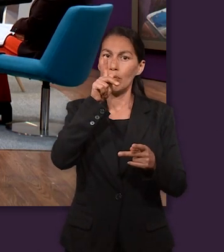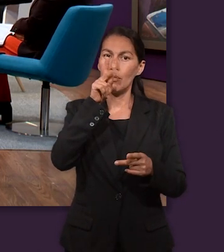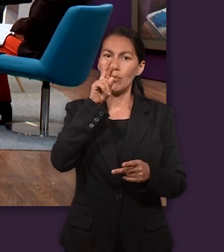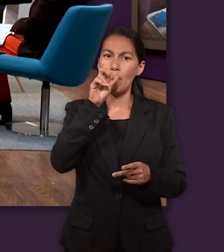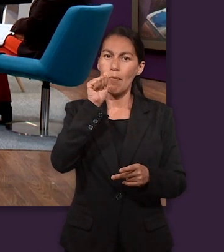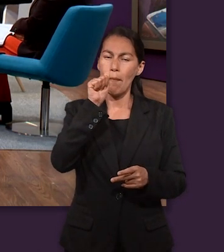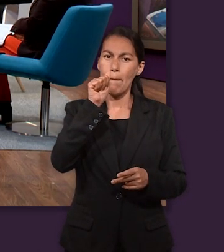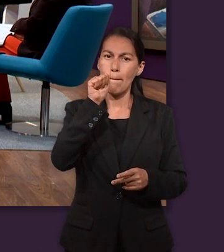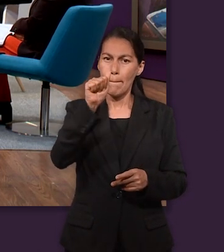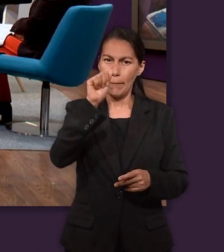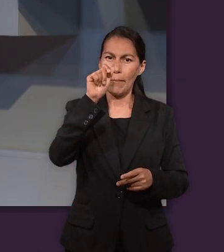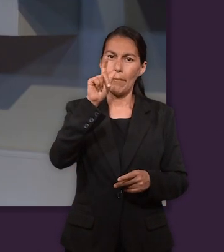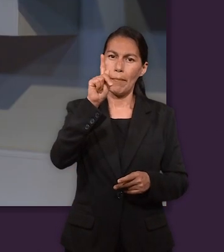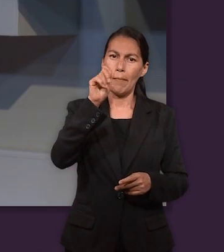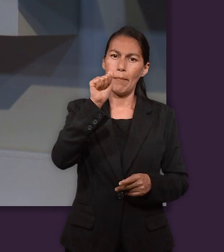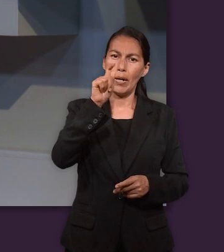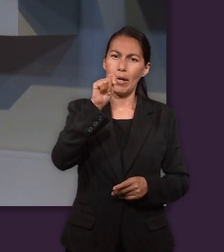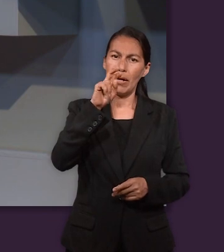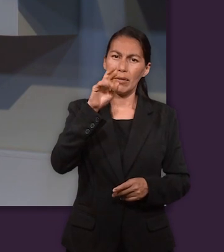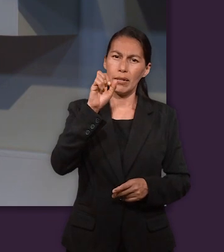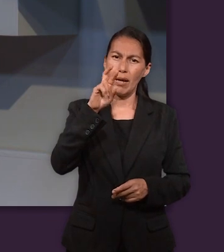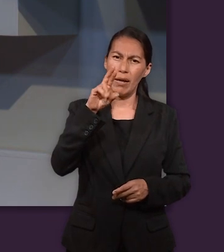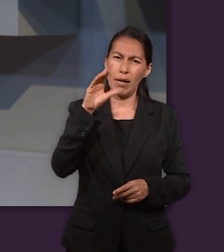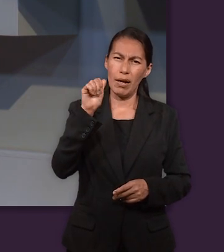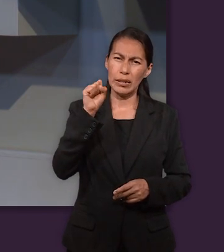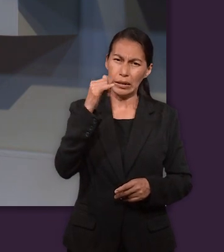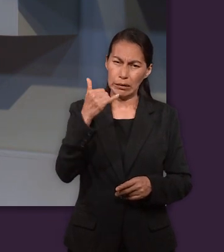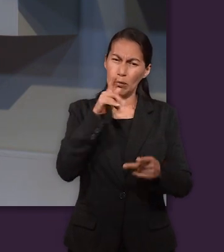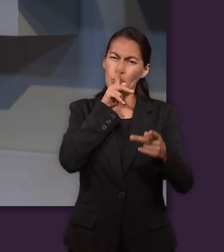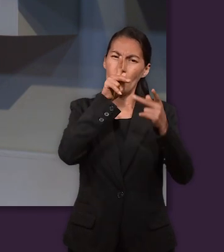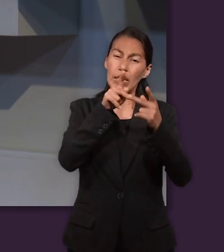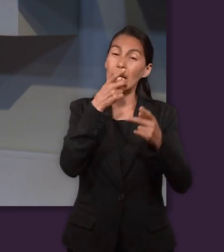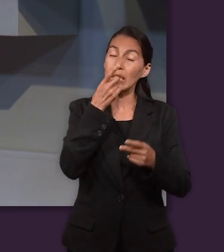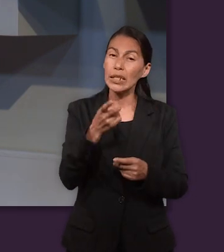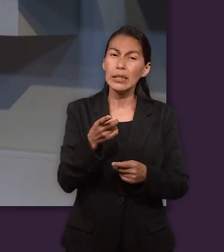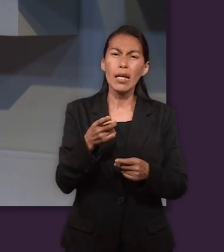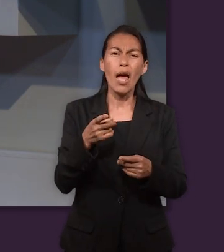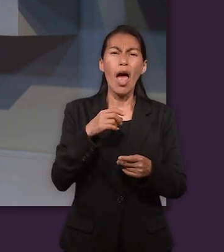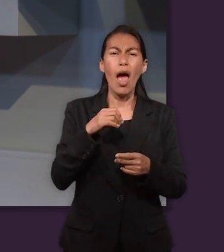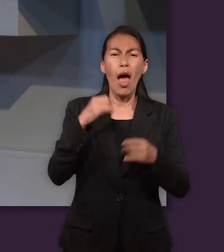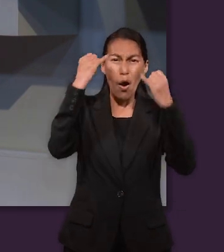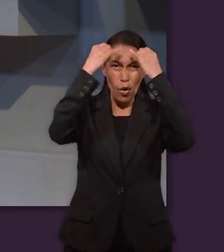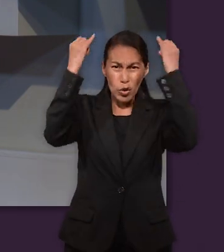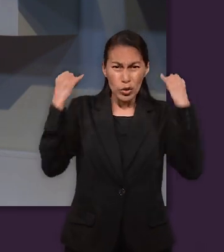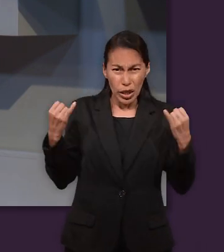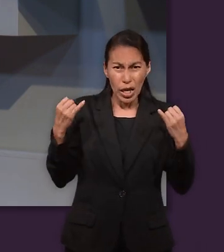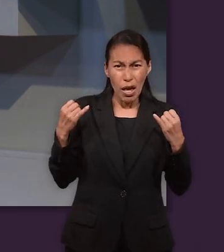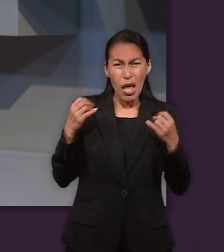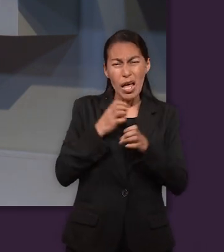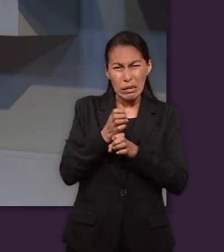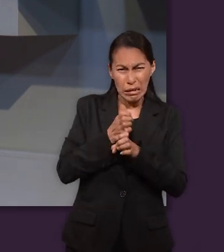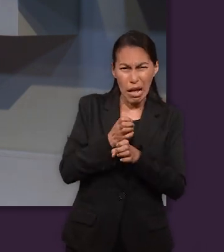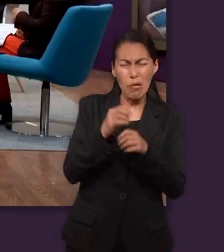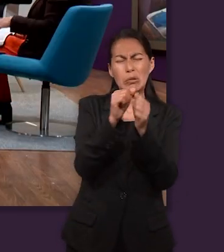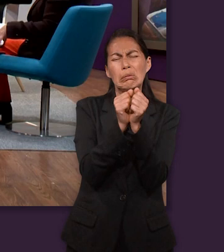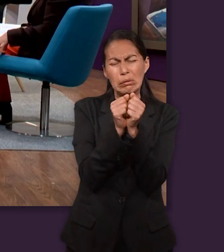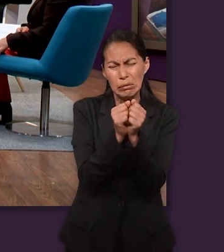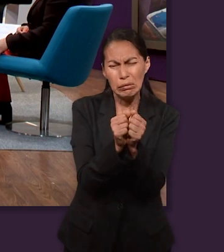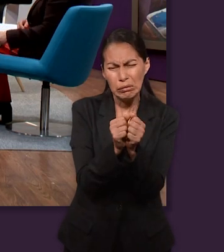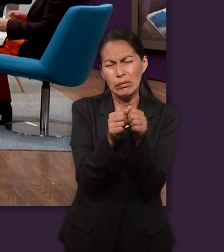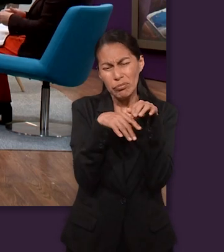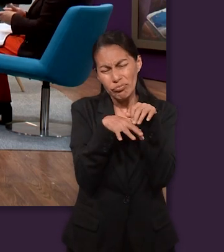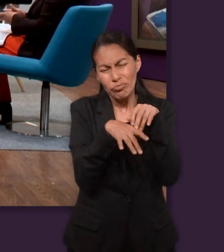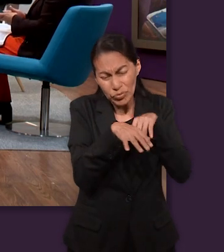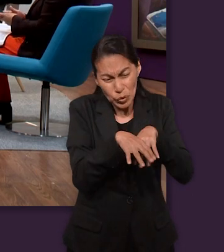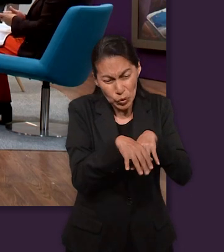José iba caminando y voltea hacia las colinas, ve a las tiendas de su padre, ve a su familia. Va caminando en la caravana. En la